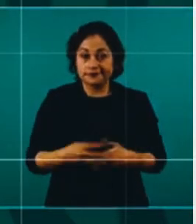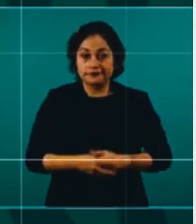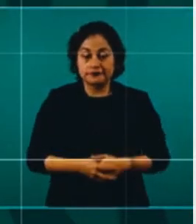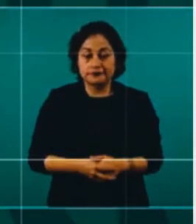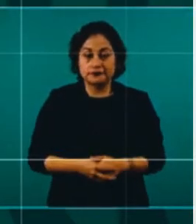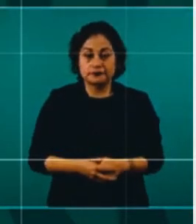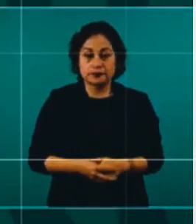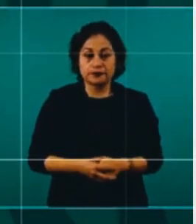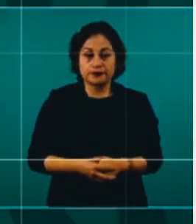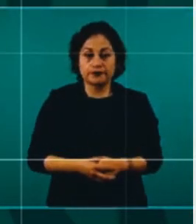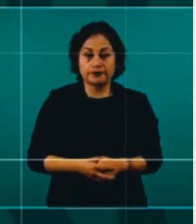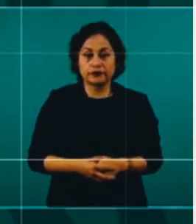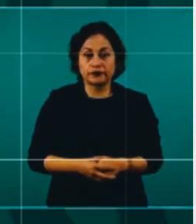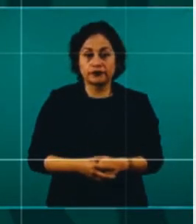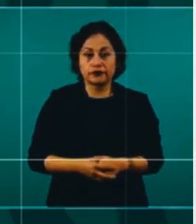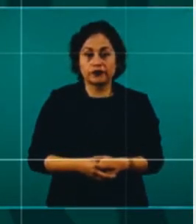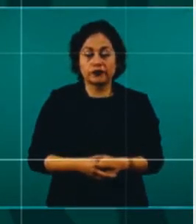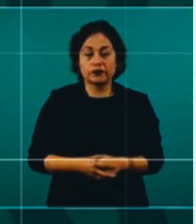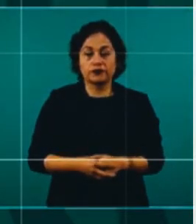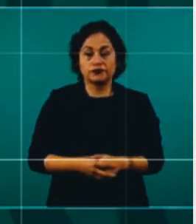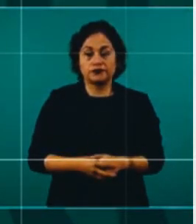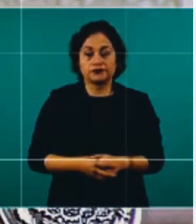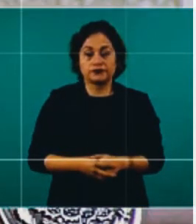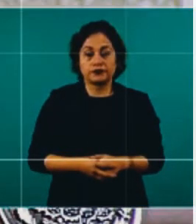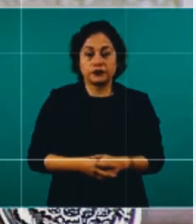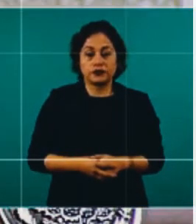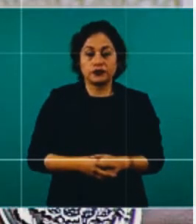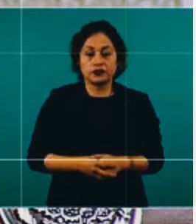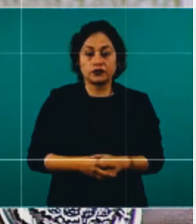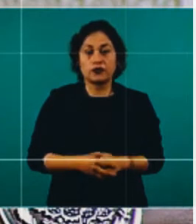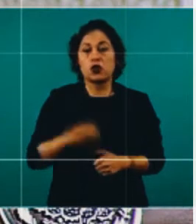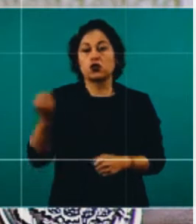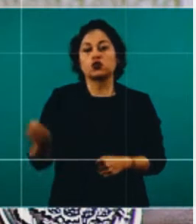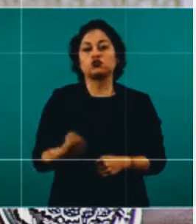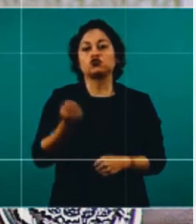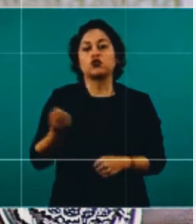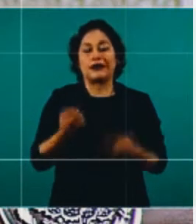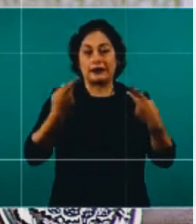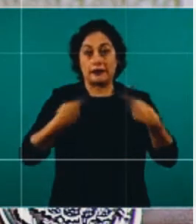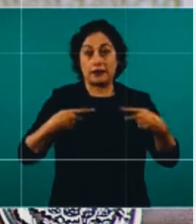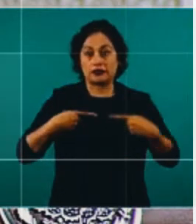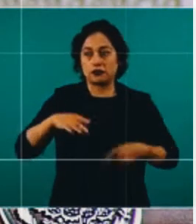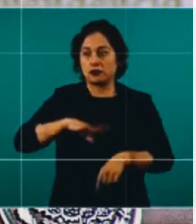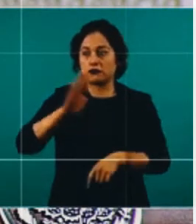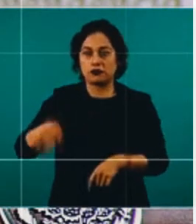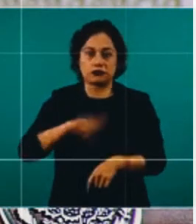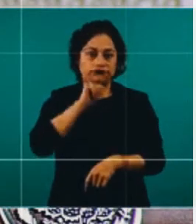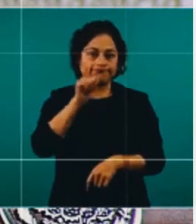hubo pérdida de vidas humanas,